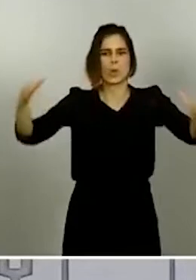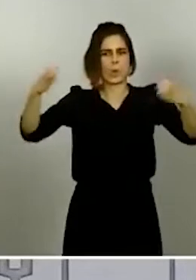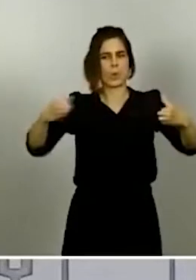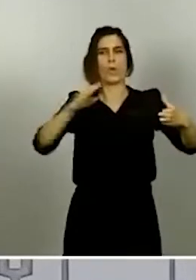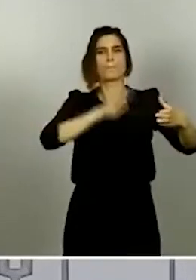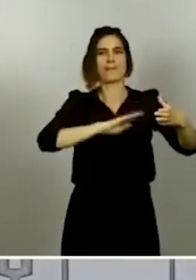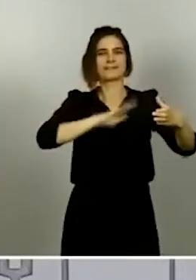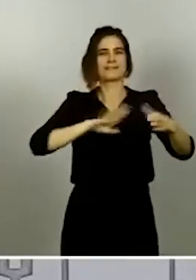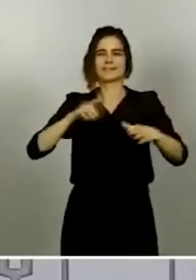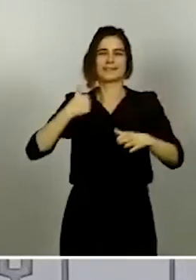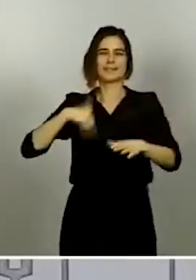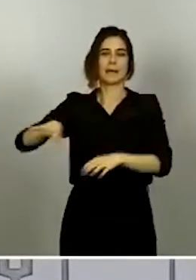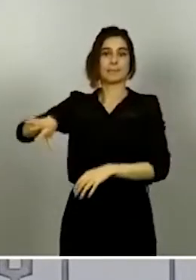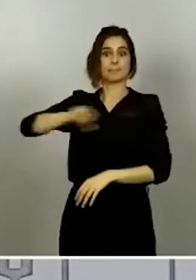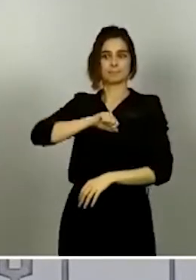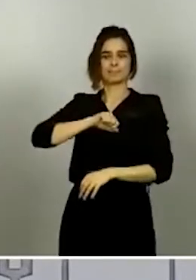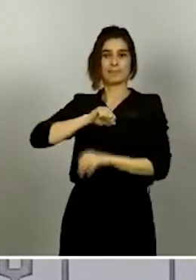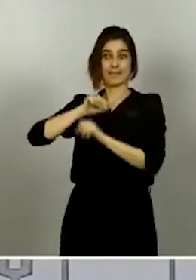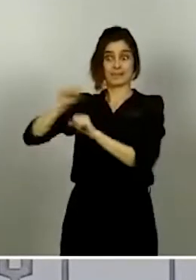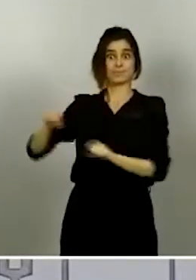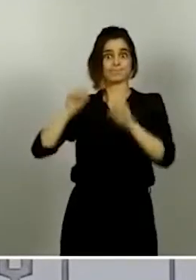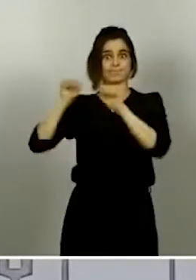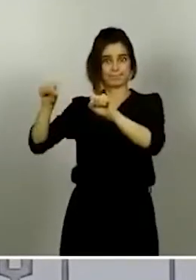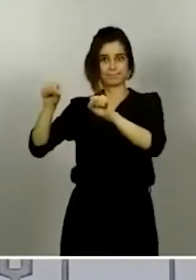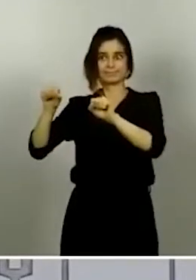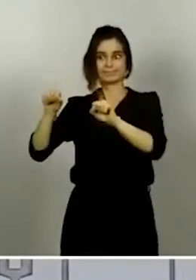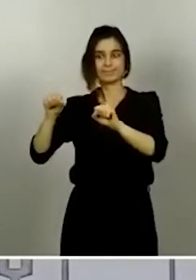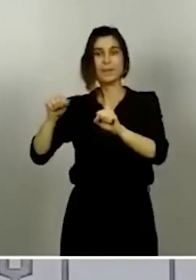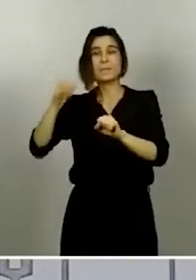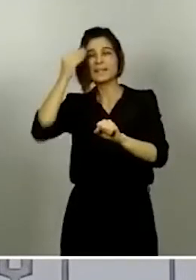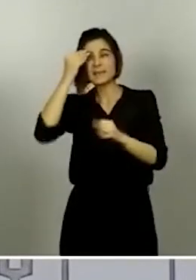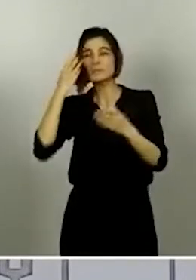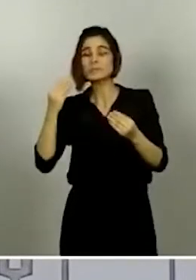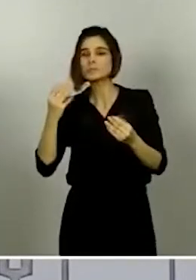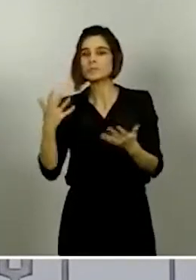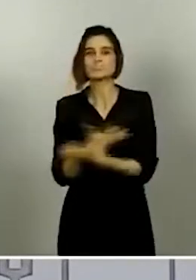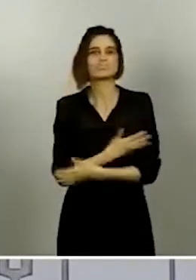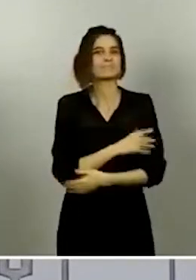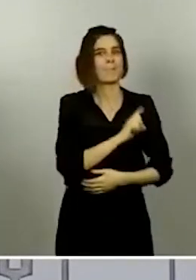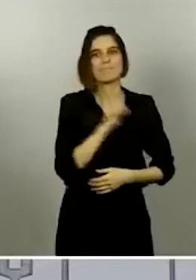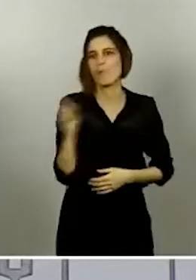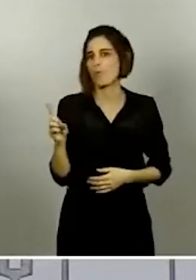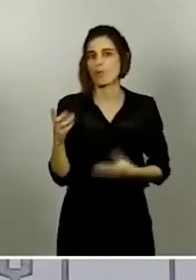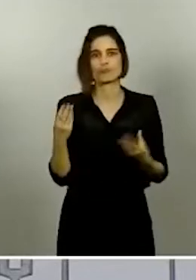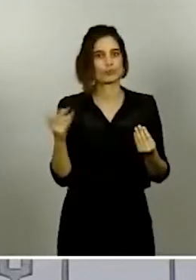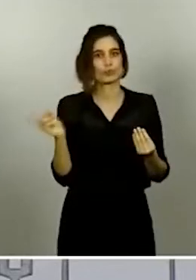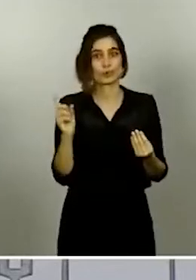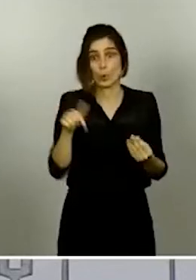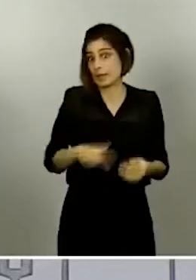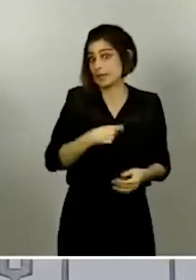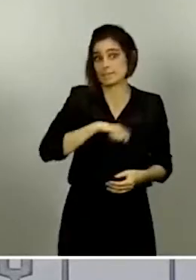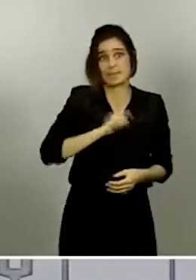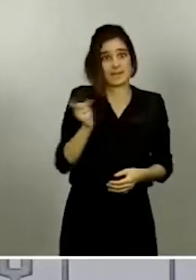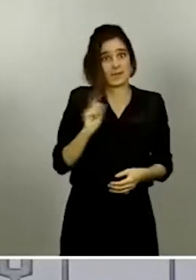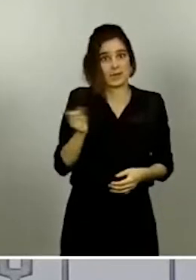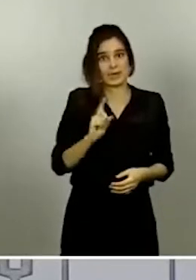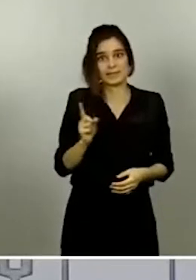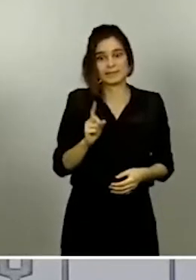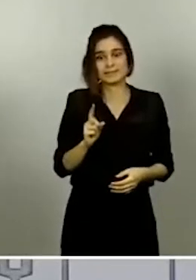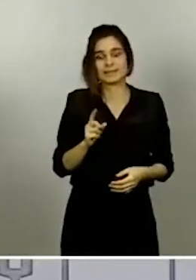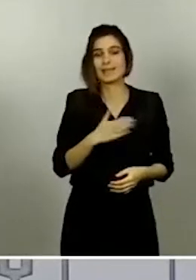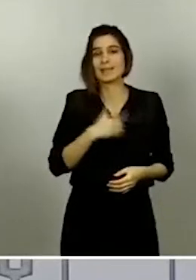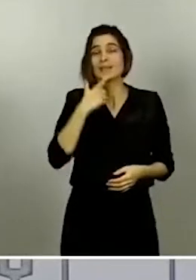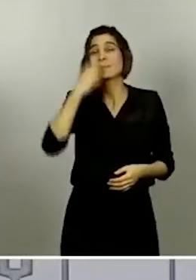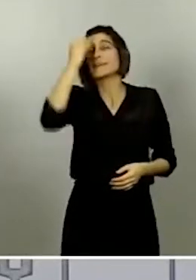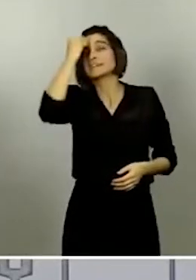en realidad no se está produciendo, al menos desde luego en nuestro país. Y eso, por lo tanto, implica que tenemos que tomar diferente tipo de